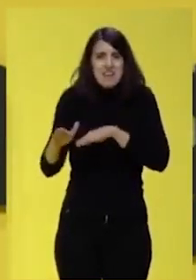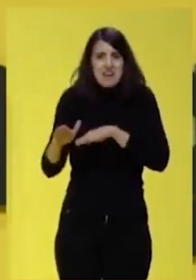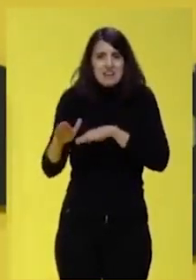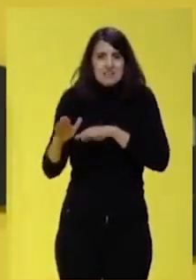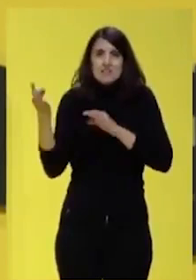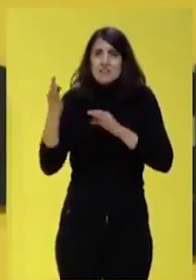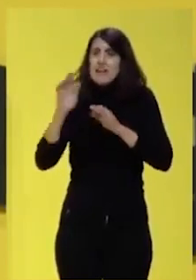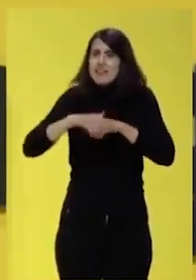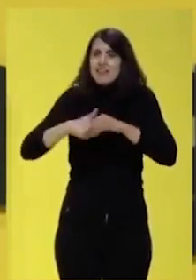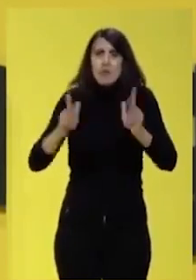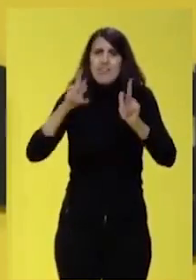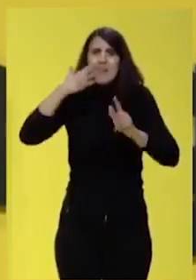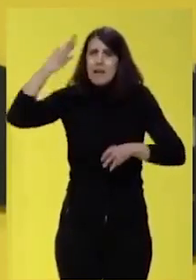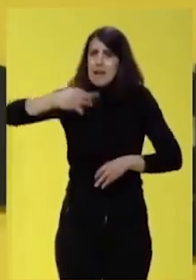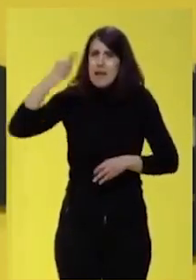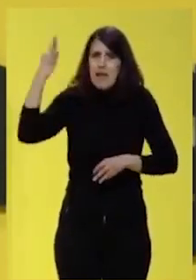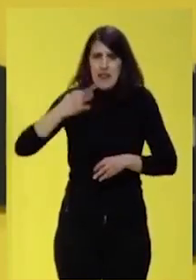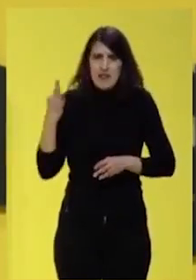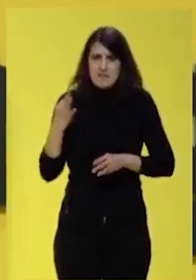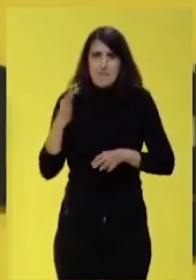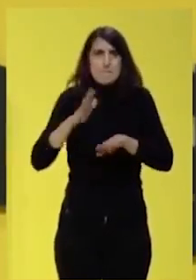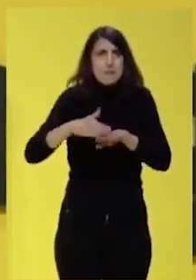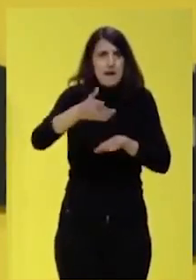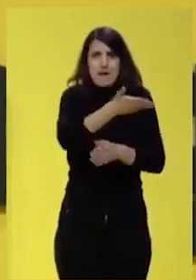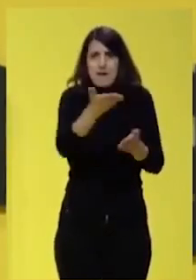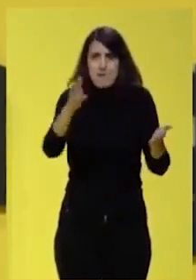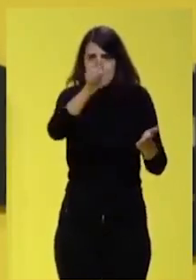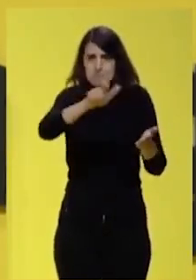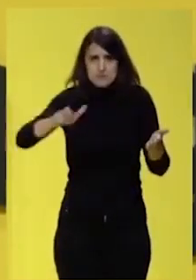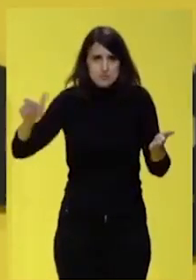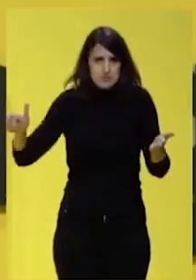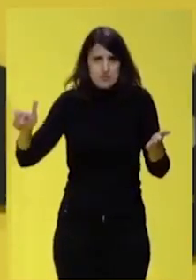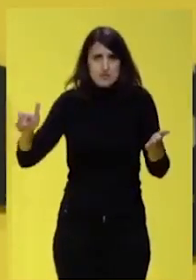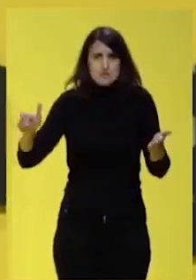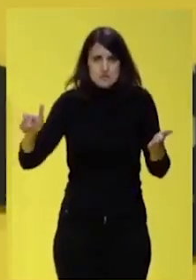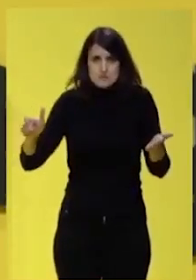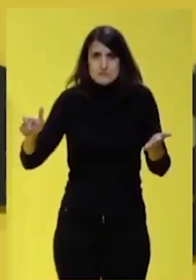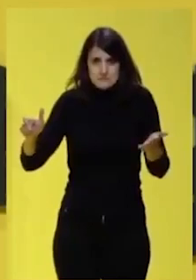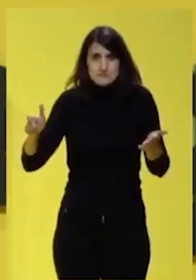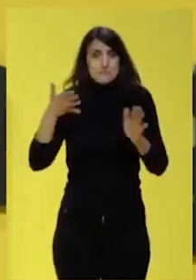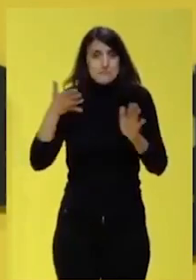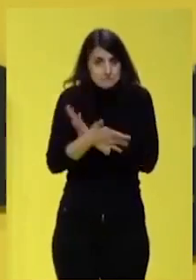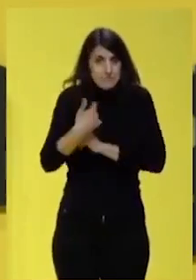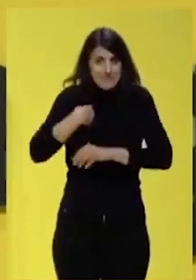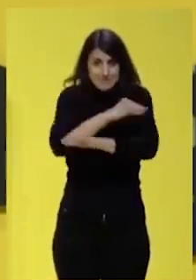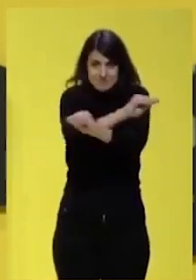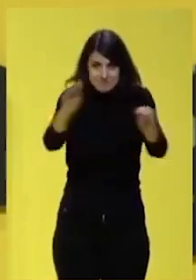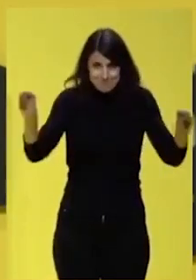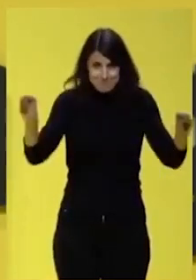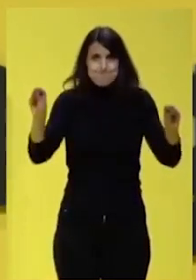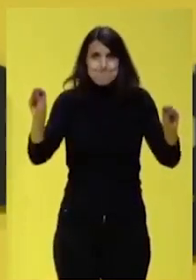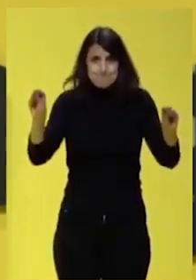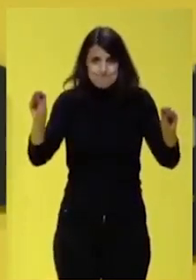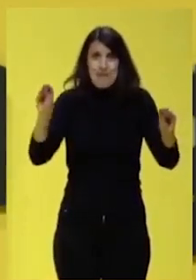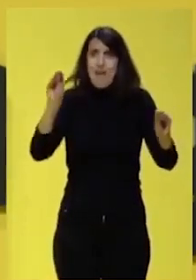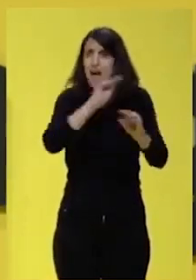reto de democracia real para nuestros pueblos y para sus gentes. Y por eso hoy quiero advertirlo de manera